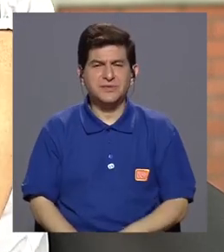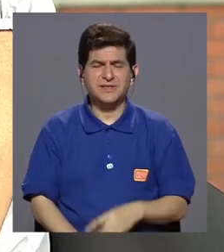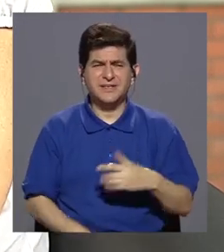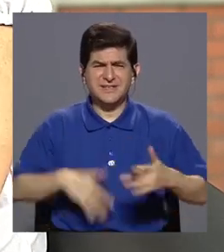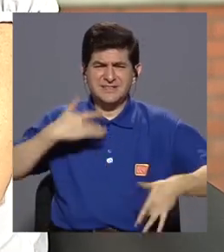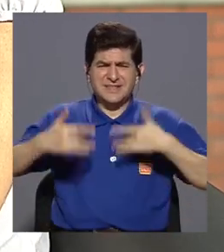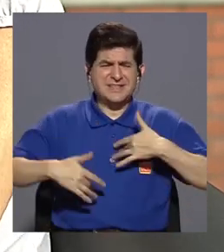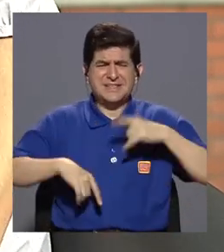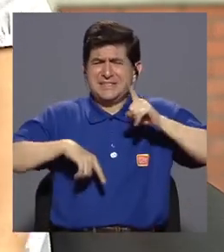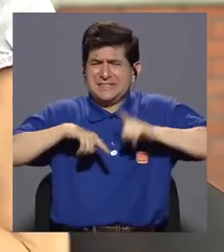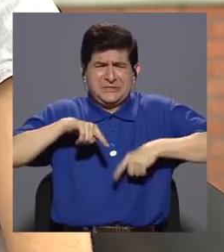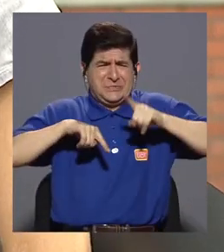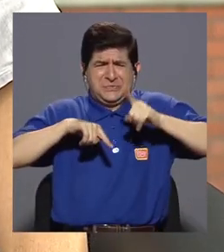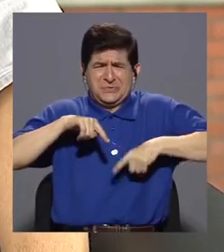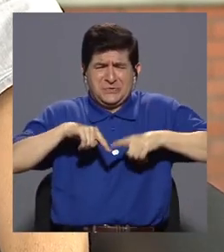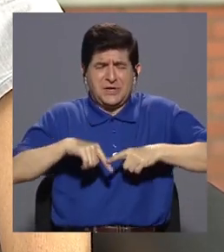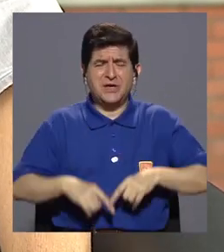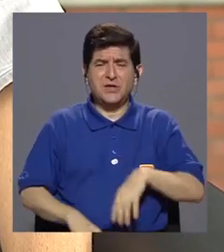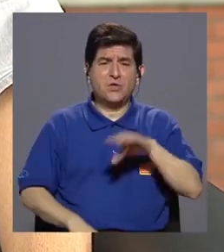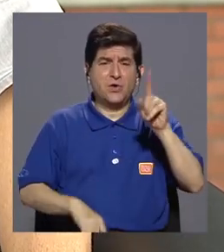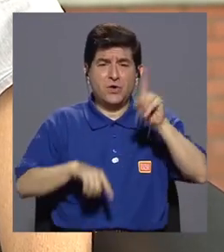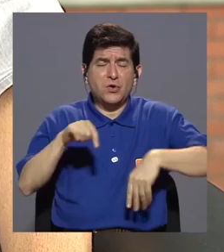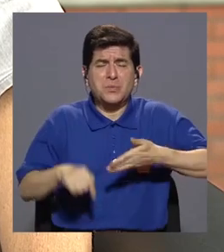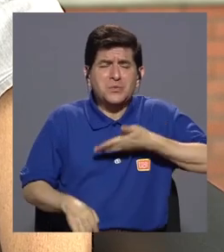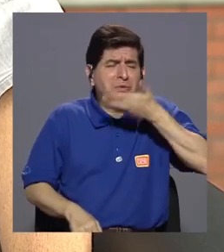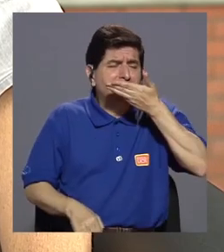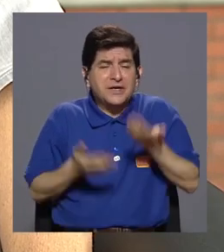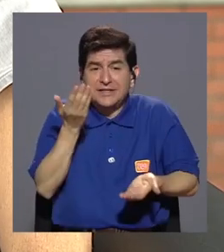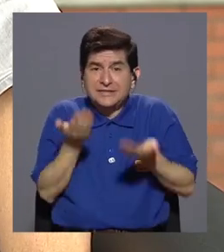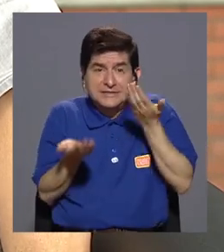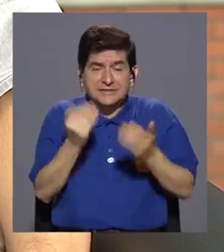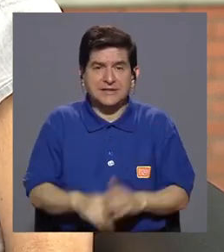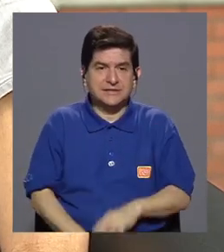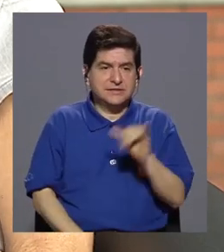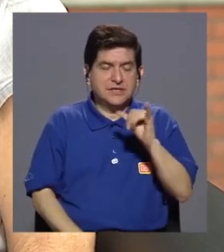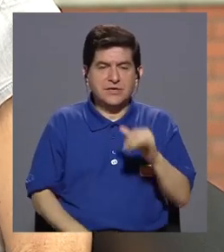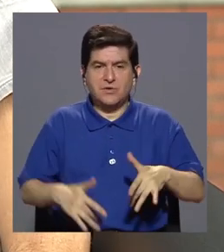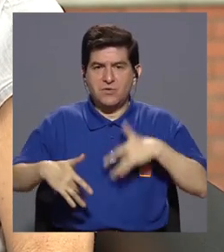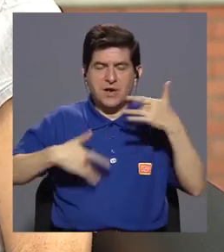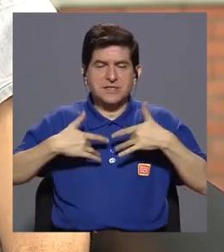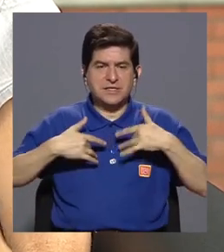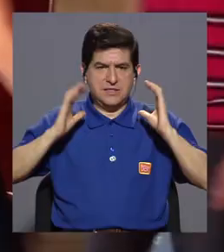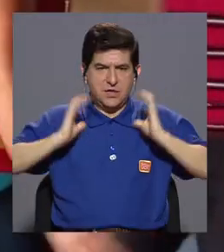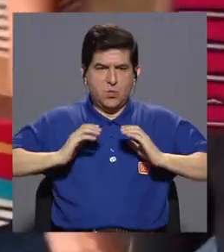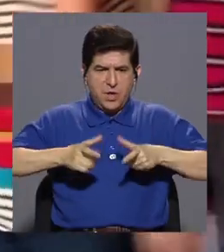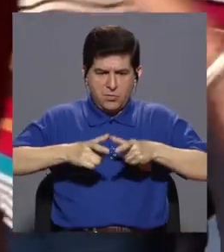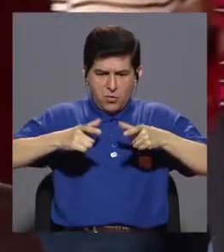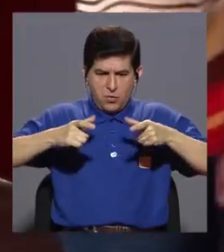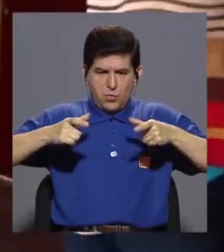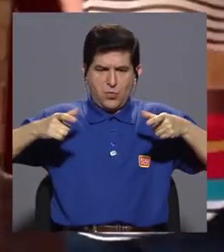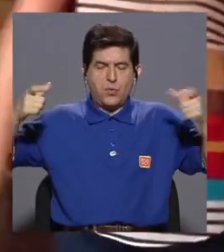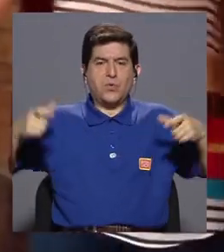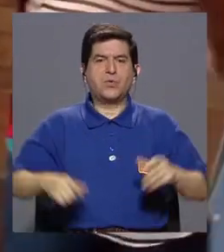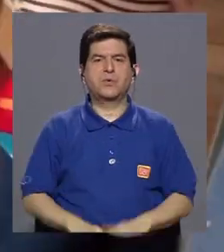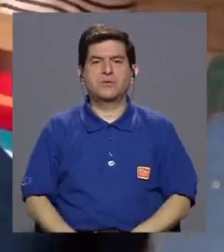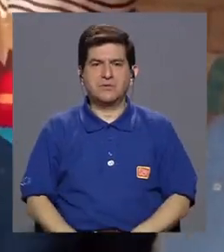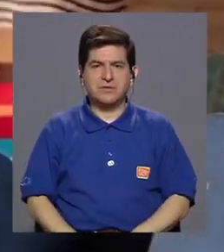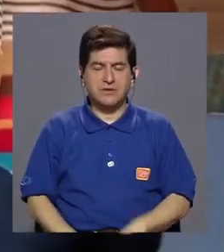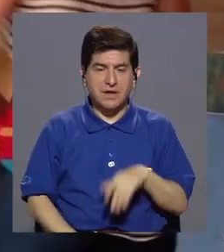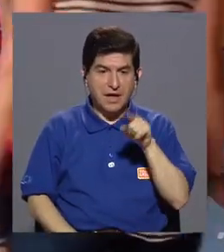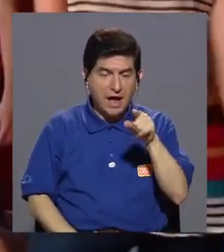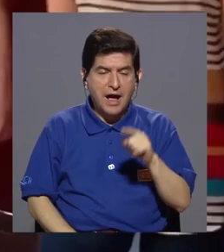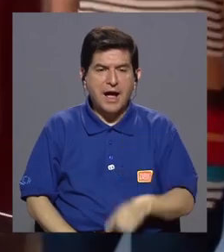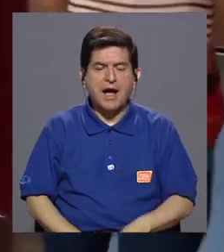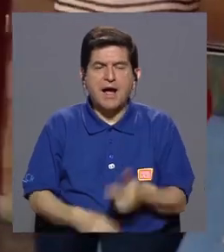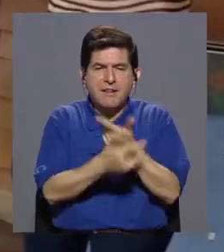aprieta aquí y uno siente como que se ahoga. Y está también el sentir la vibración del cuerpo, cómo nuestro cuerpo vibra, cómo lo